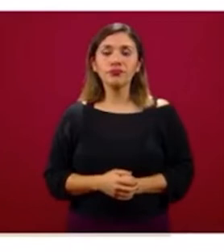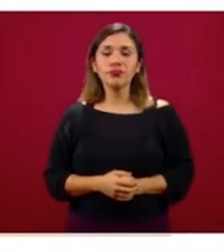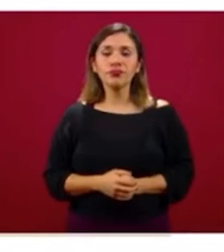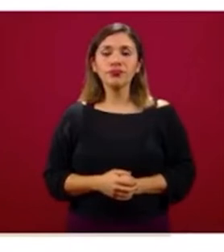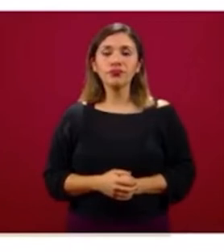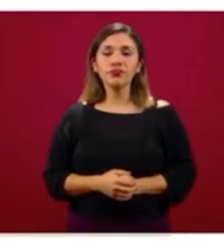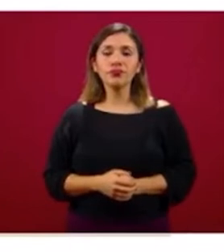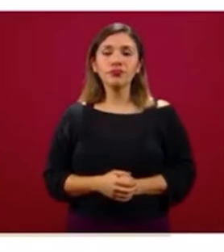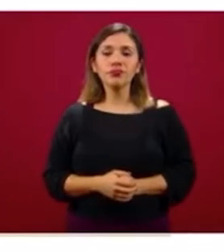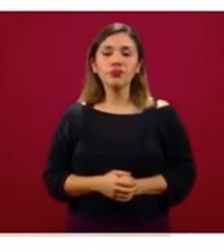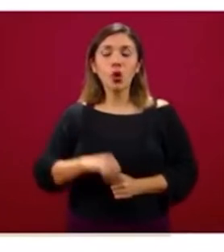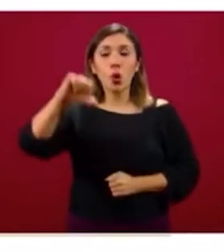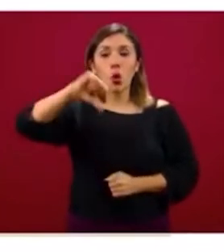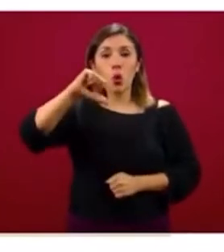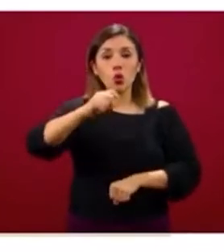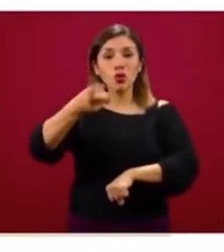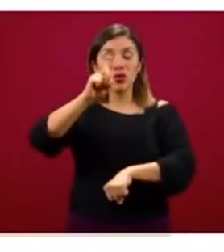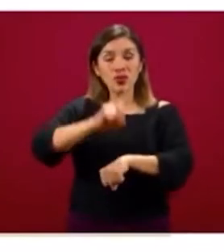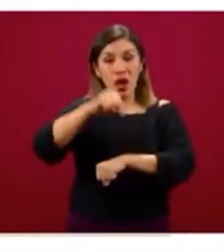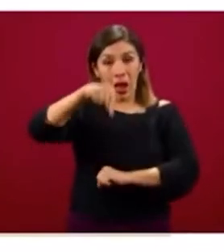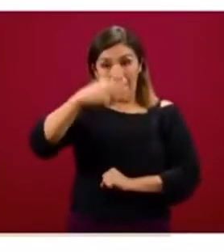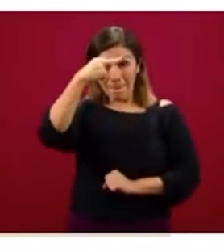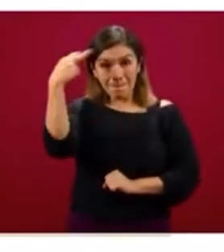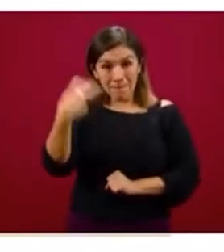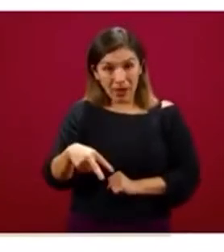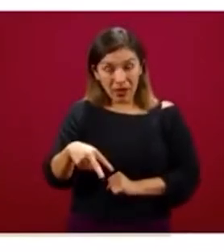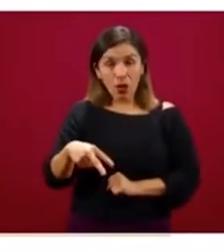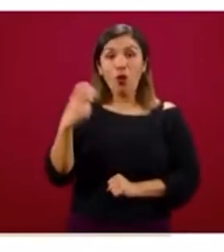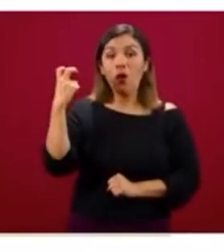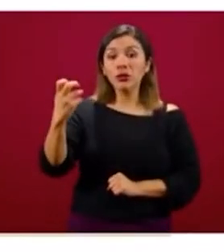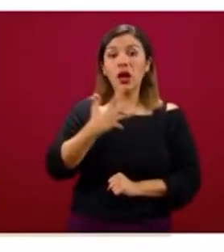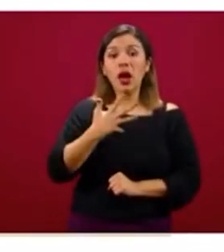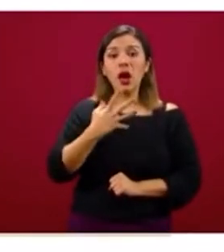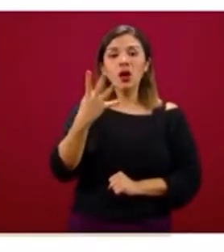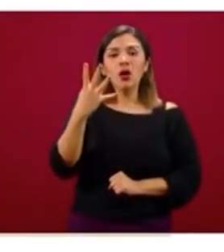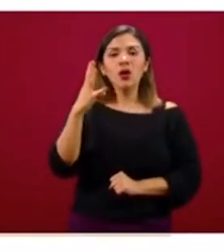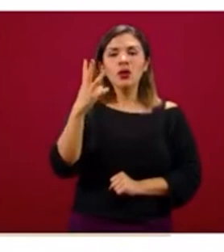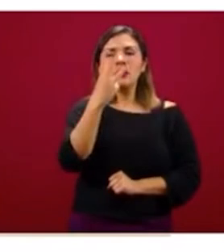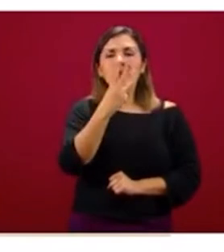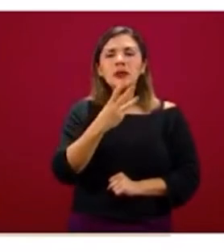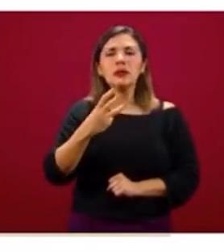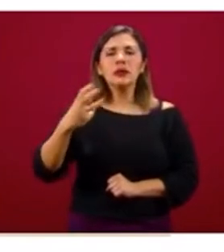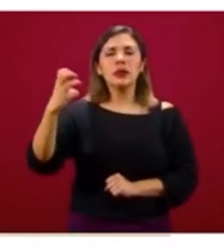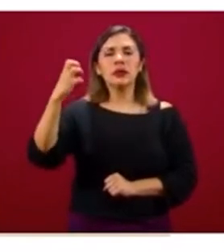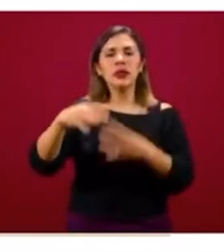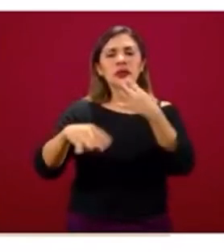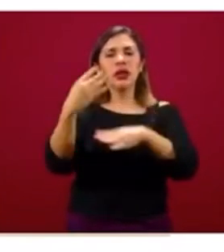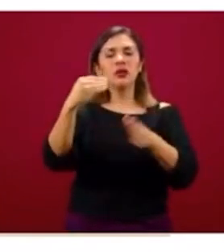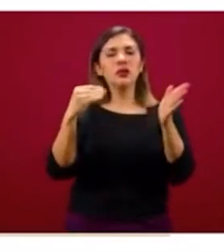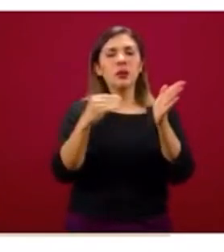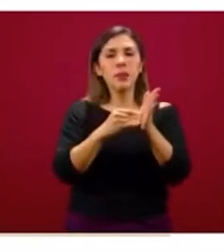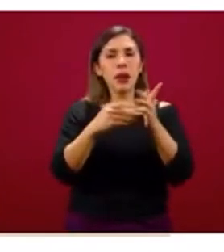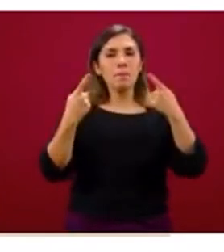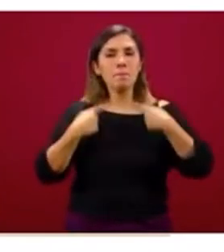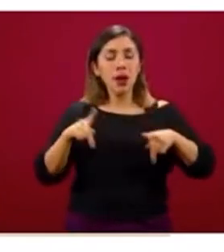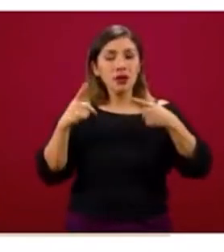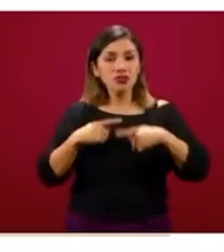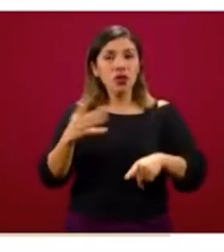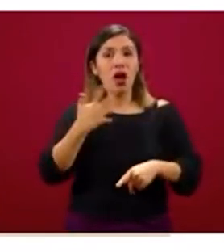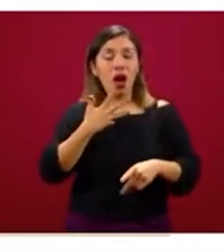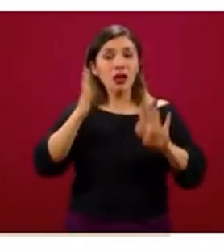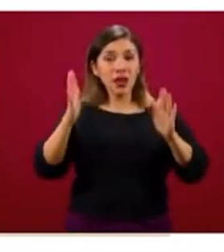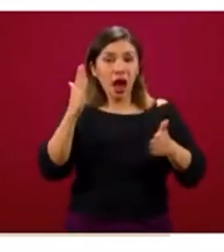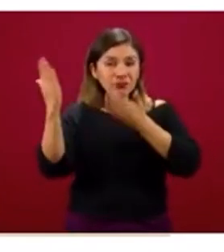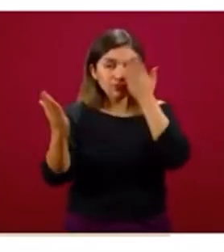Para el día de hoy, a nivel de México, poco más de 300, perdón, 14 mil personas que se han